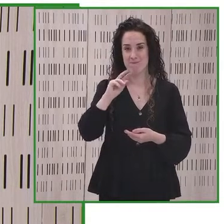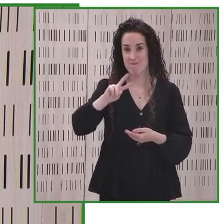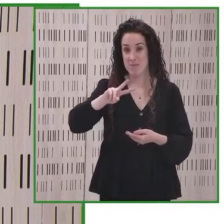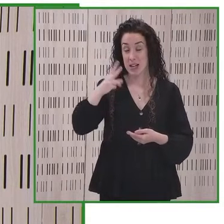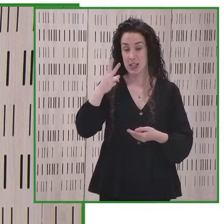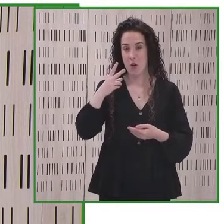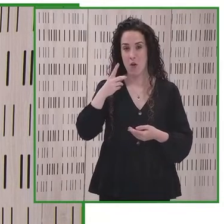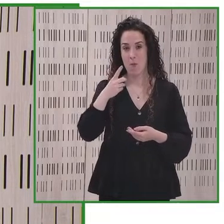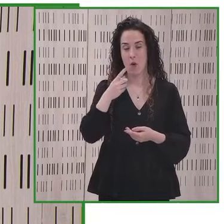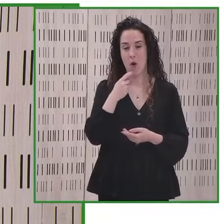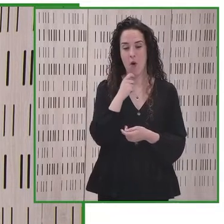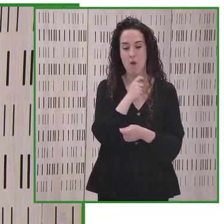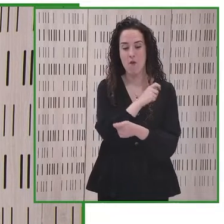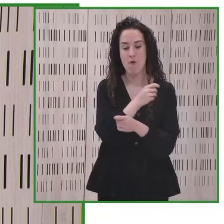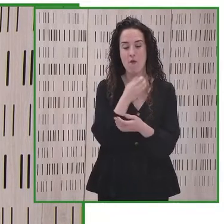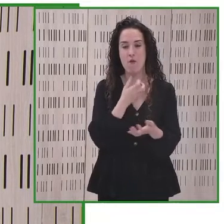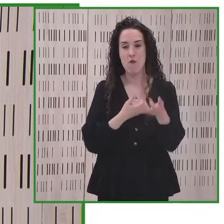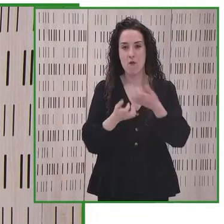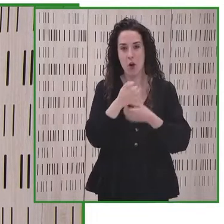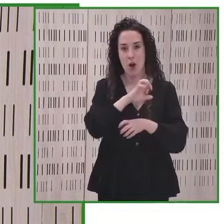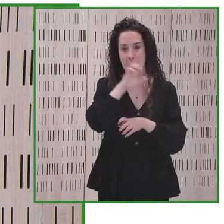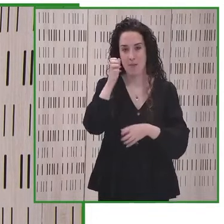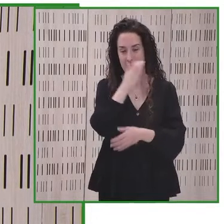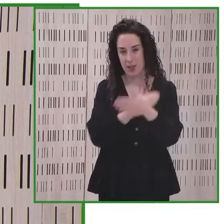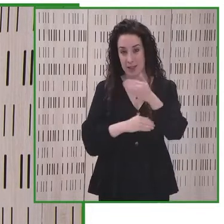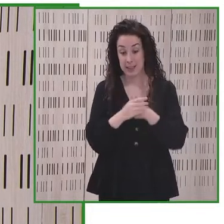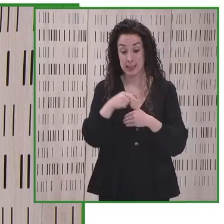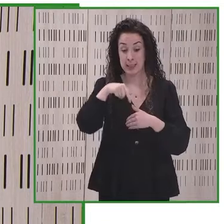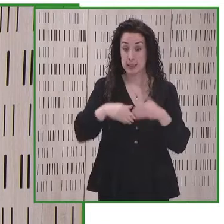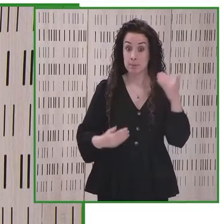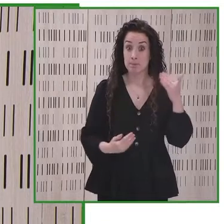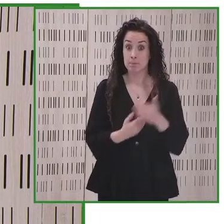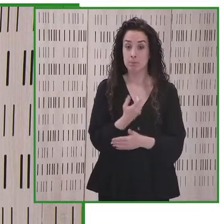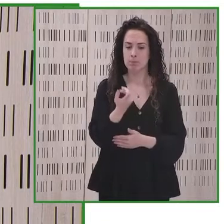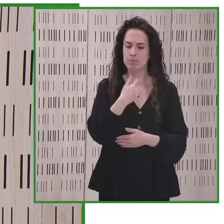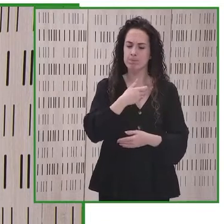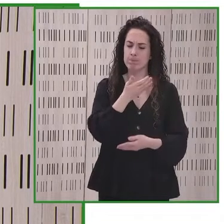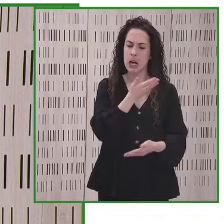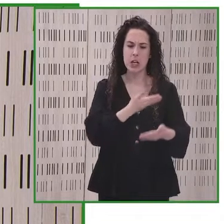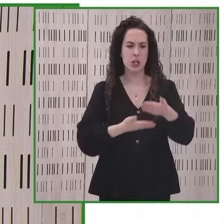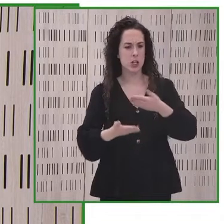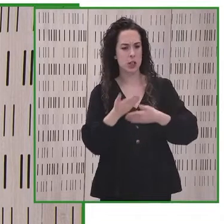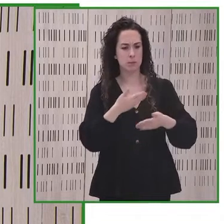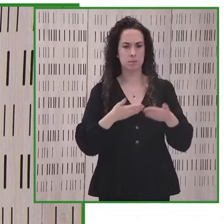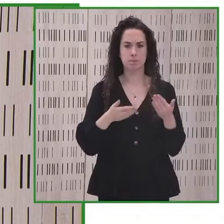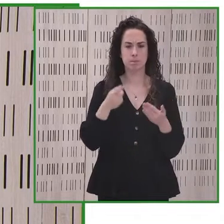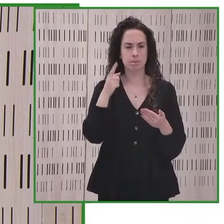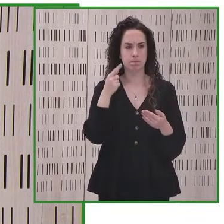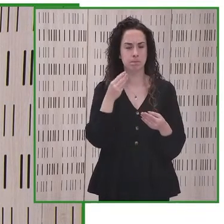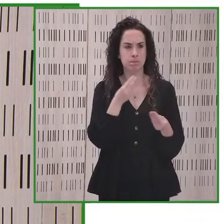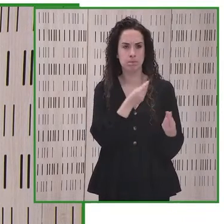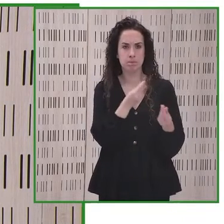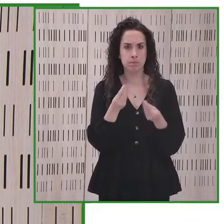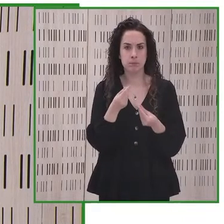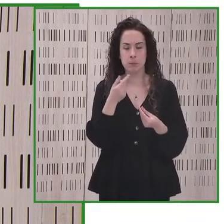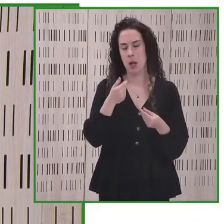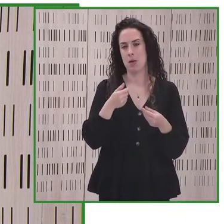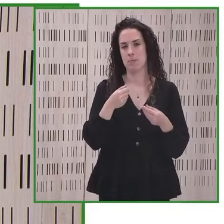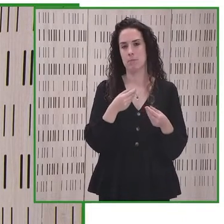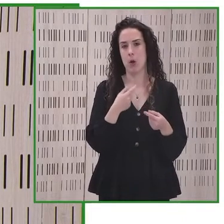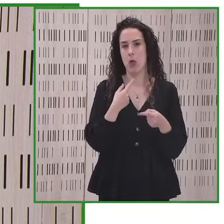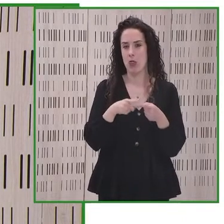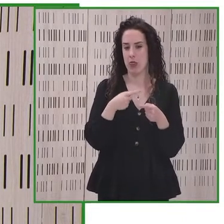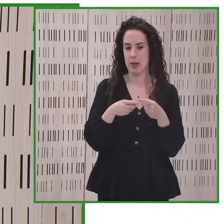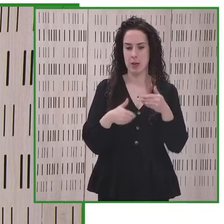Discapacidad En esta sesión compartiremos experiencias y lecciones provenientes de América Latina y de Europa en